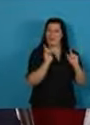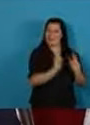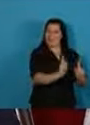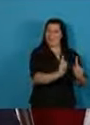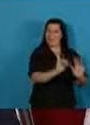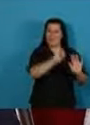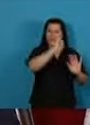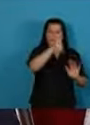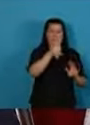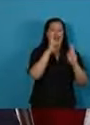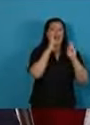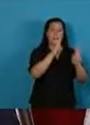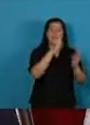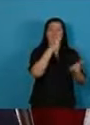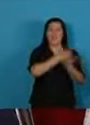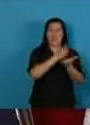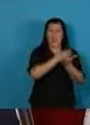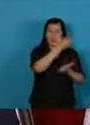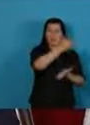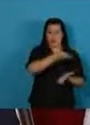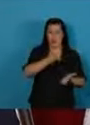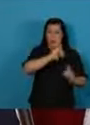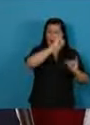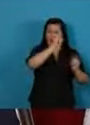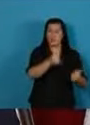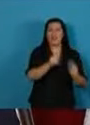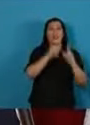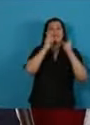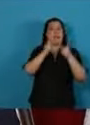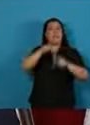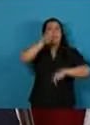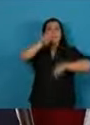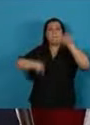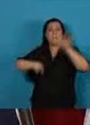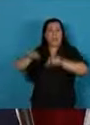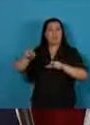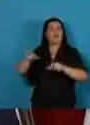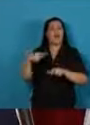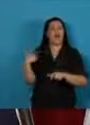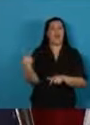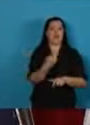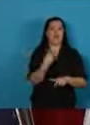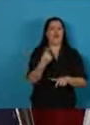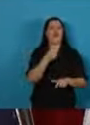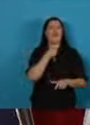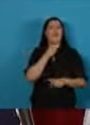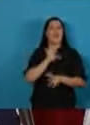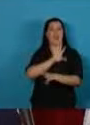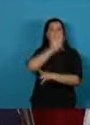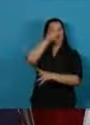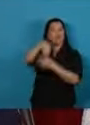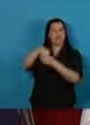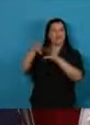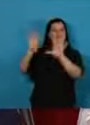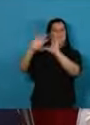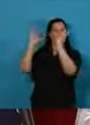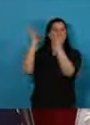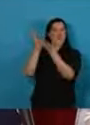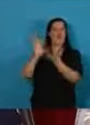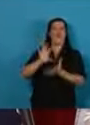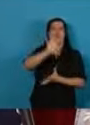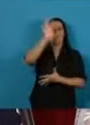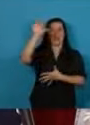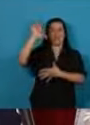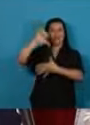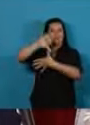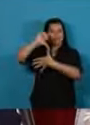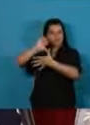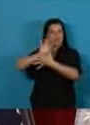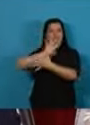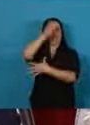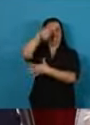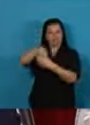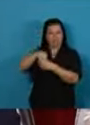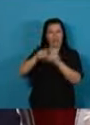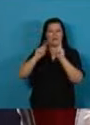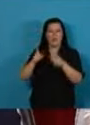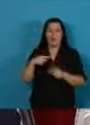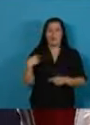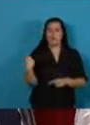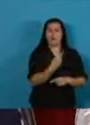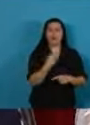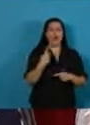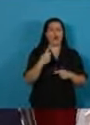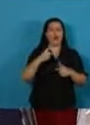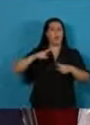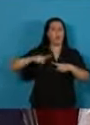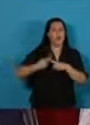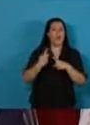respeta los derechos humanos y la voluntad de integrarnos regionalmente. Tenemos la responsabilidad de asumir como políticas de